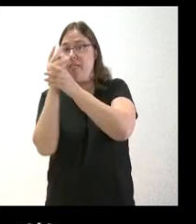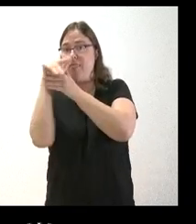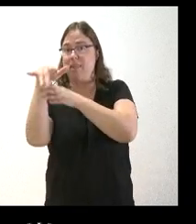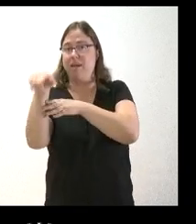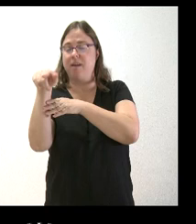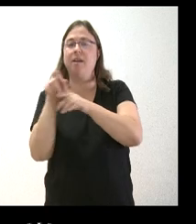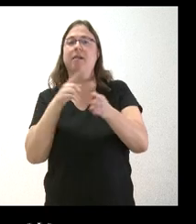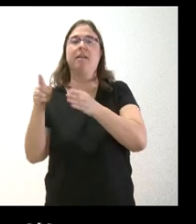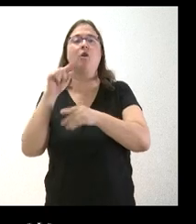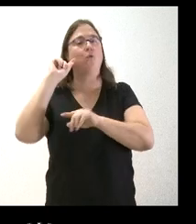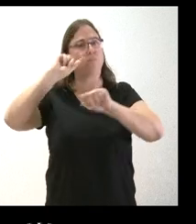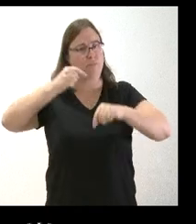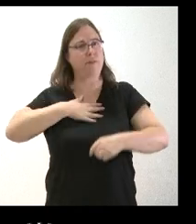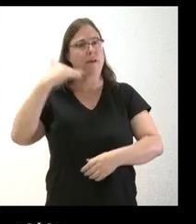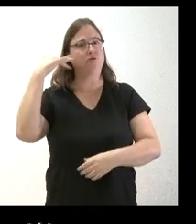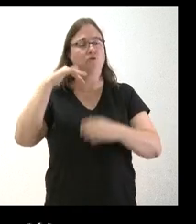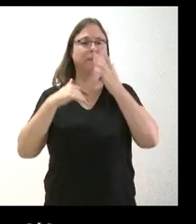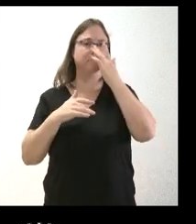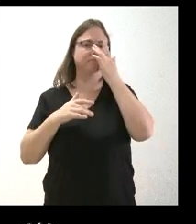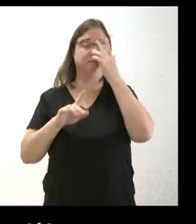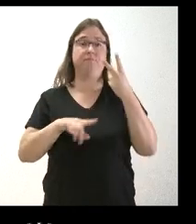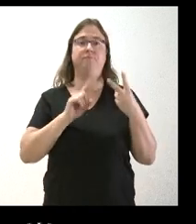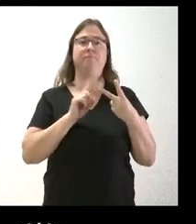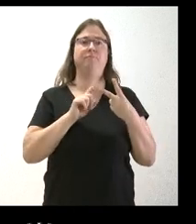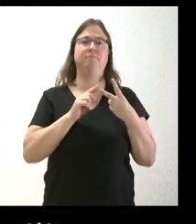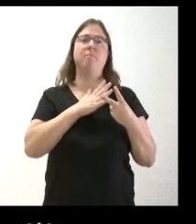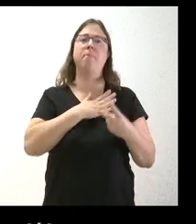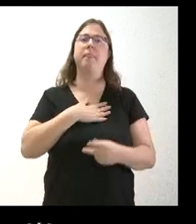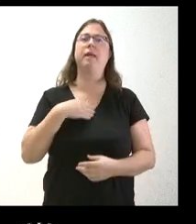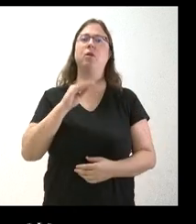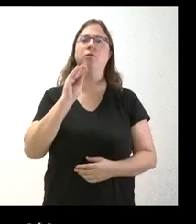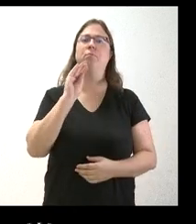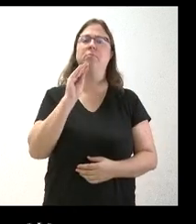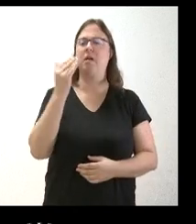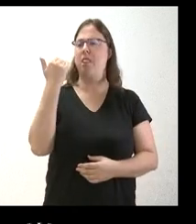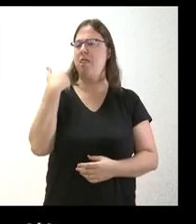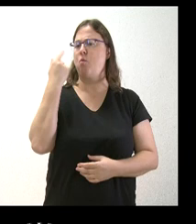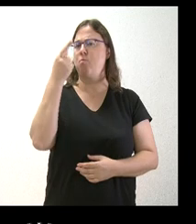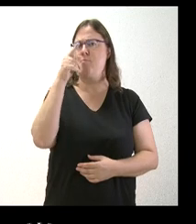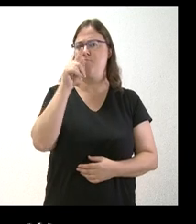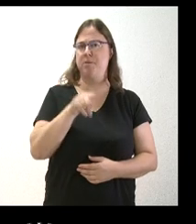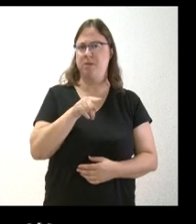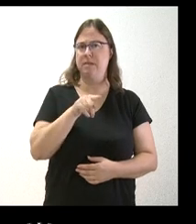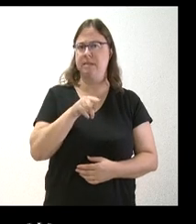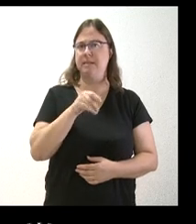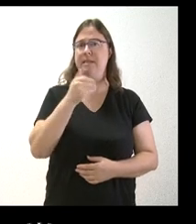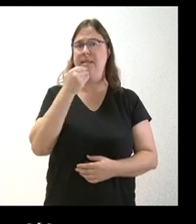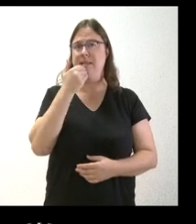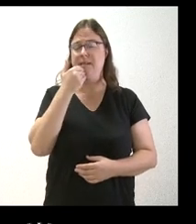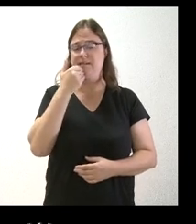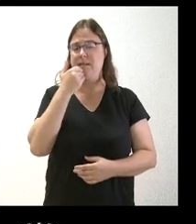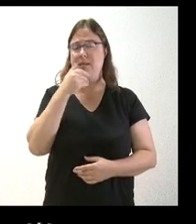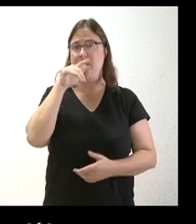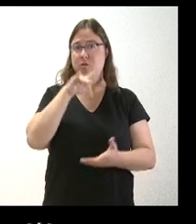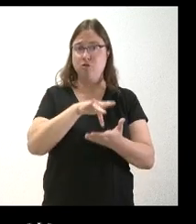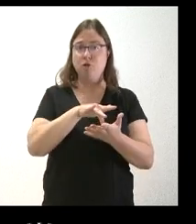la provincia de Soria. Y luego también quería preguntarle, hace un mes desde la hermandad de donantes de